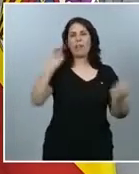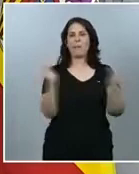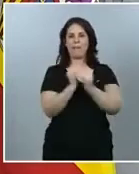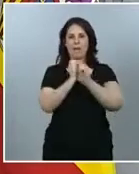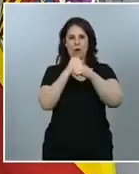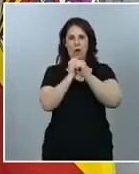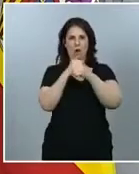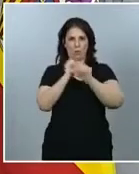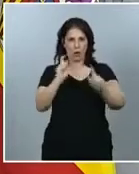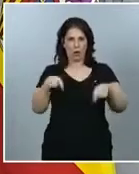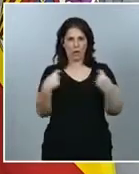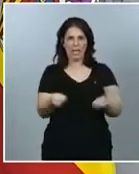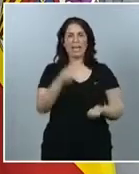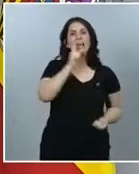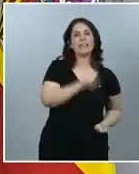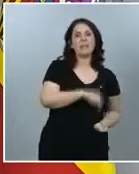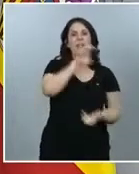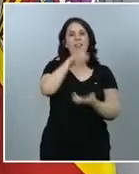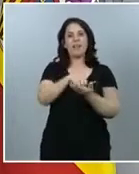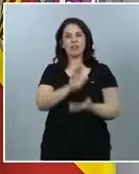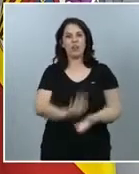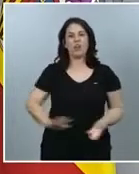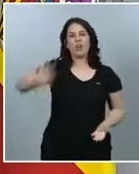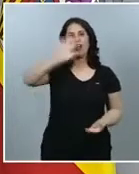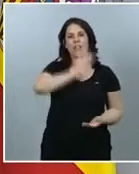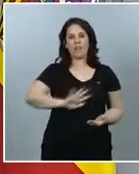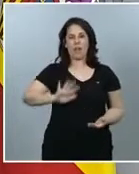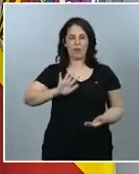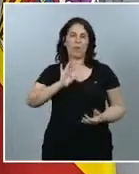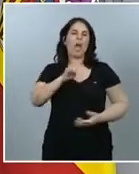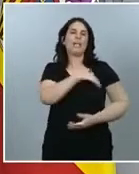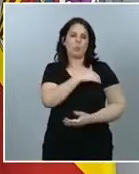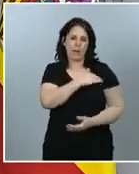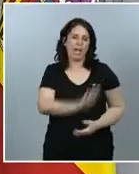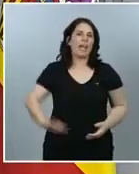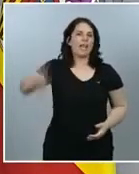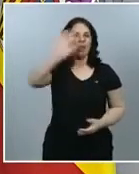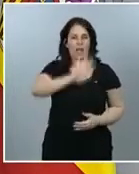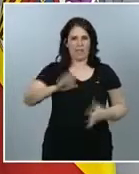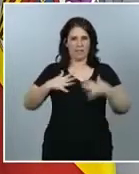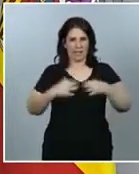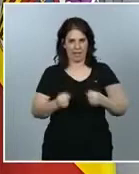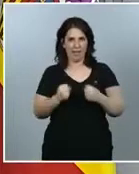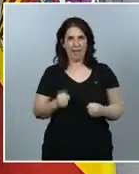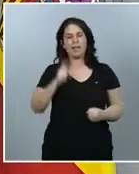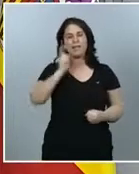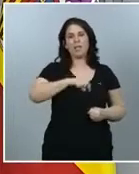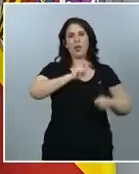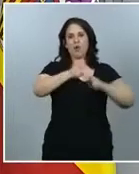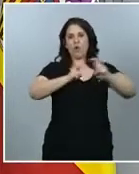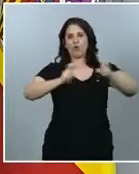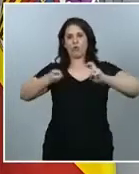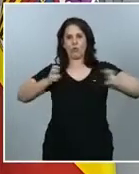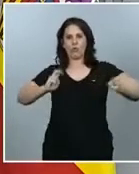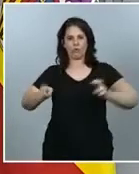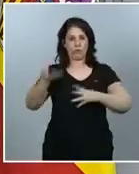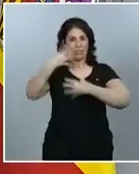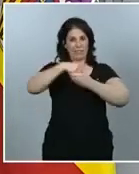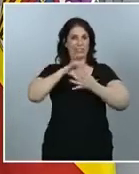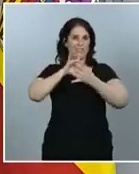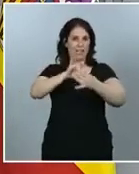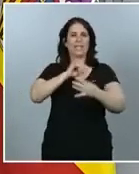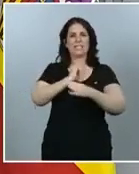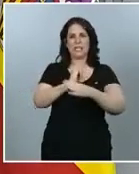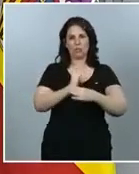Nacional, también de la Escuela Nacional de Sanidad y de otros centros del Instituto. Está coordinado de forma